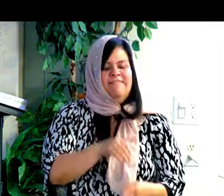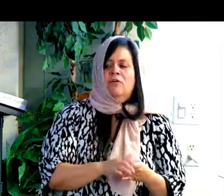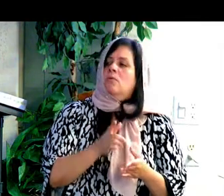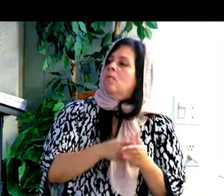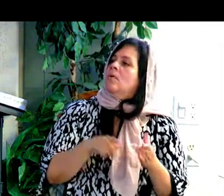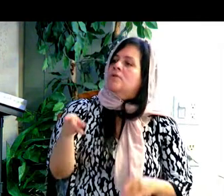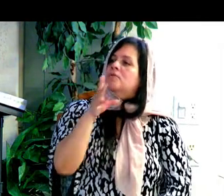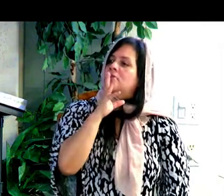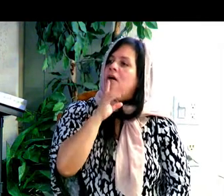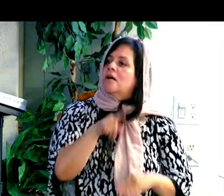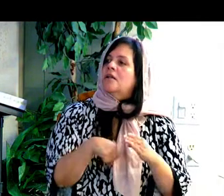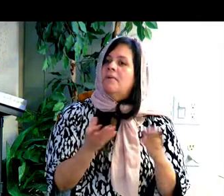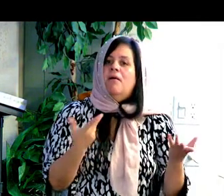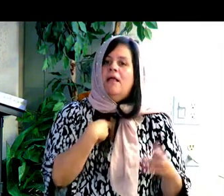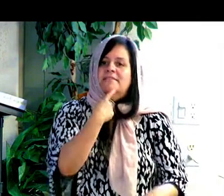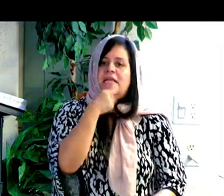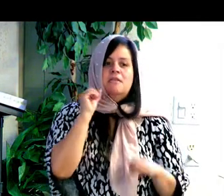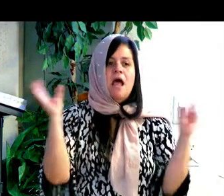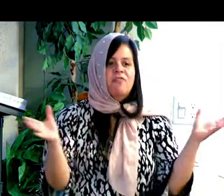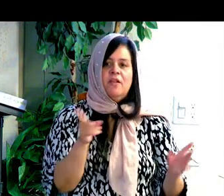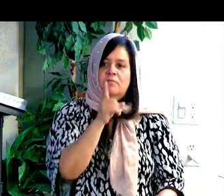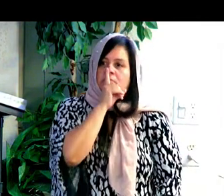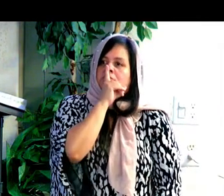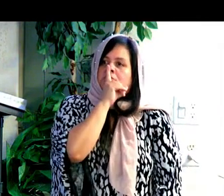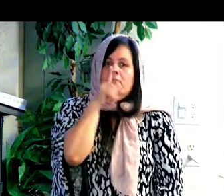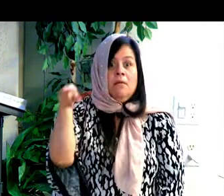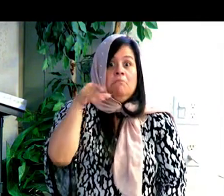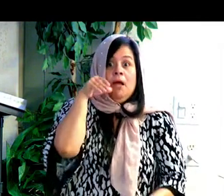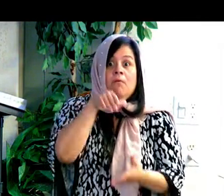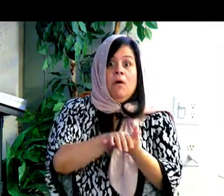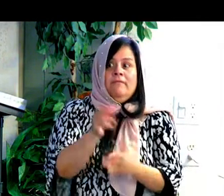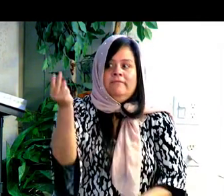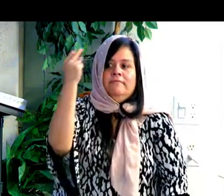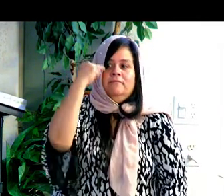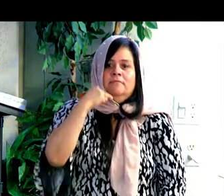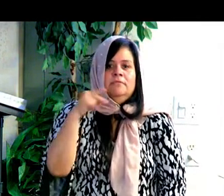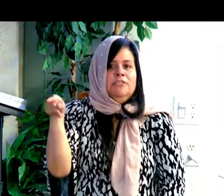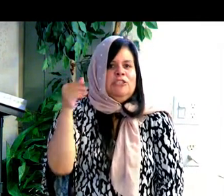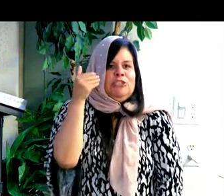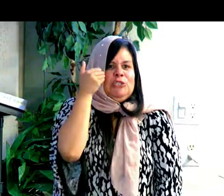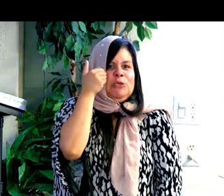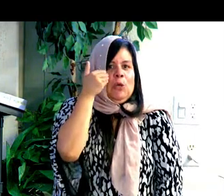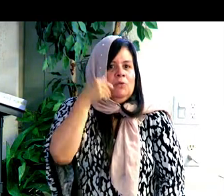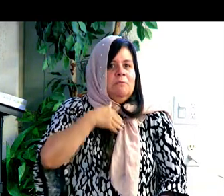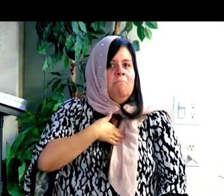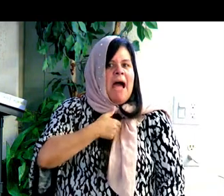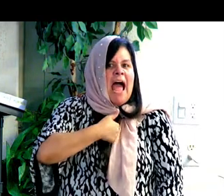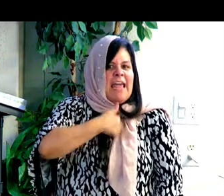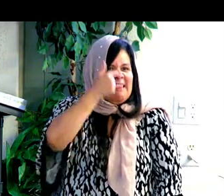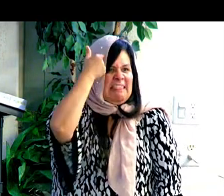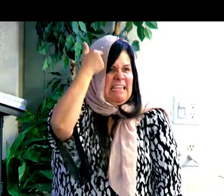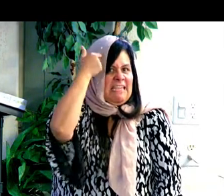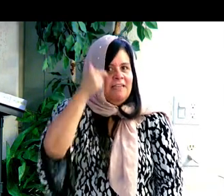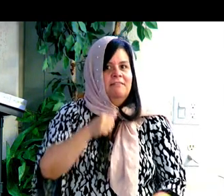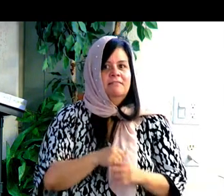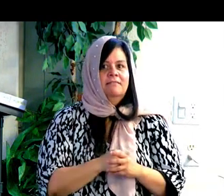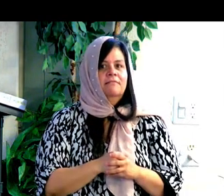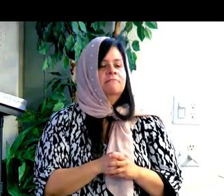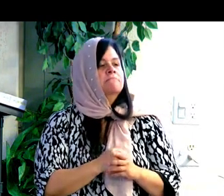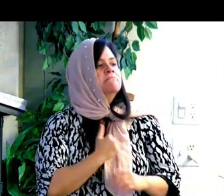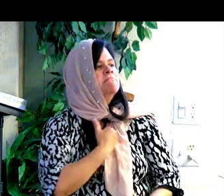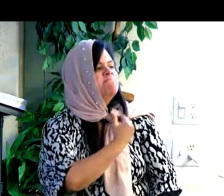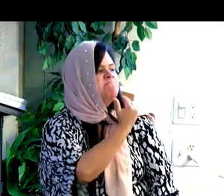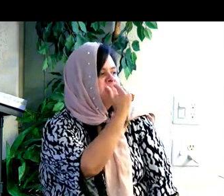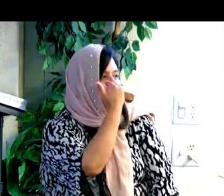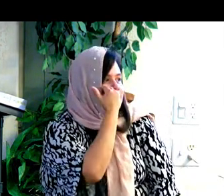I didn't say anything. ¿Qué hablas? Yo no dije nada. They look and they go, but I know you. Ah, pero te